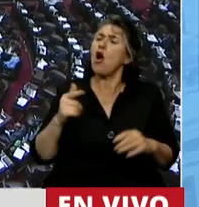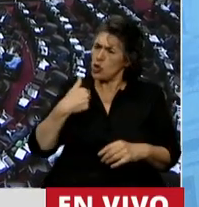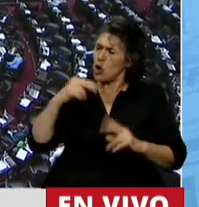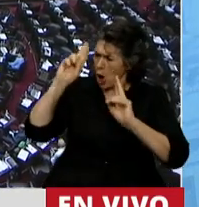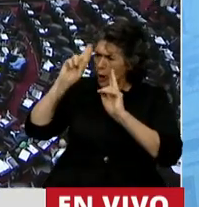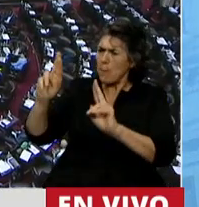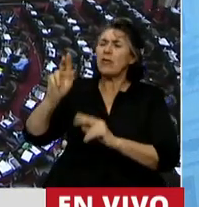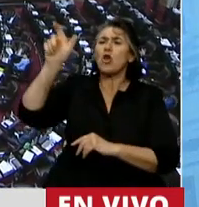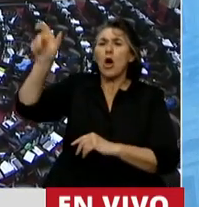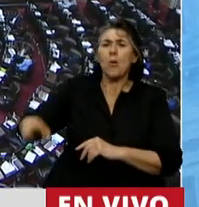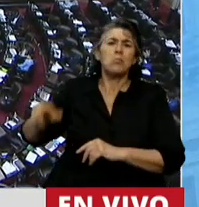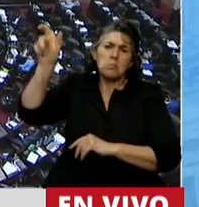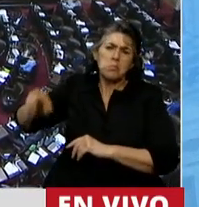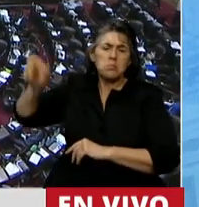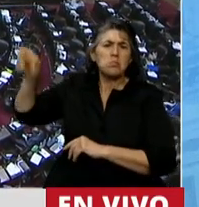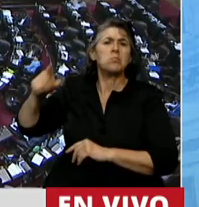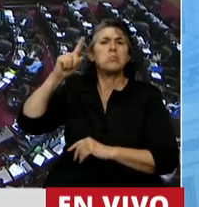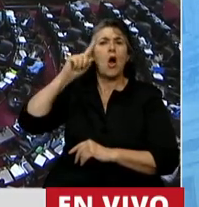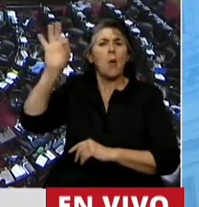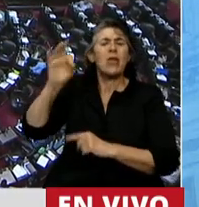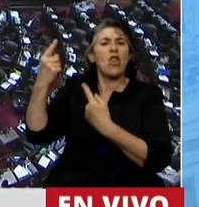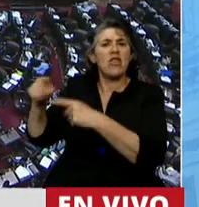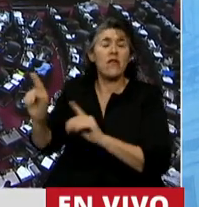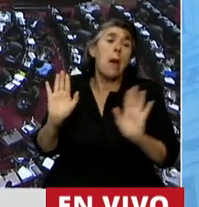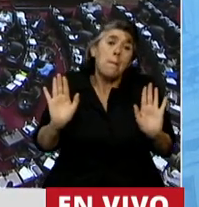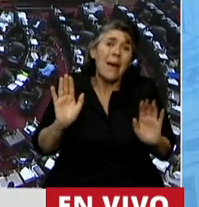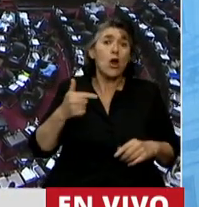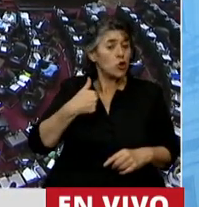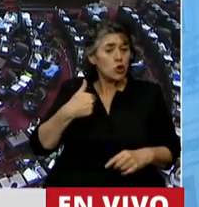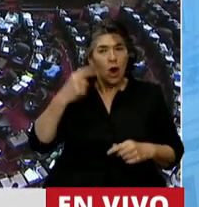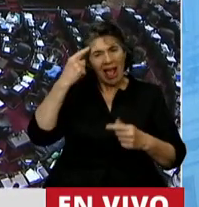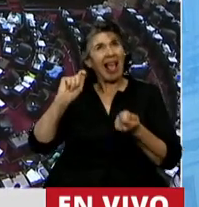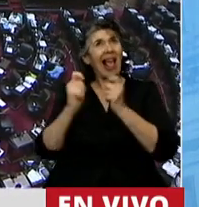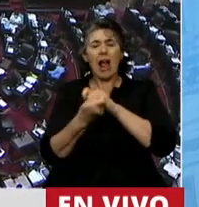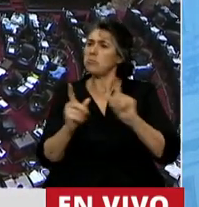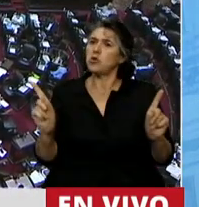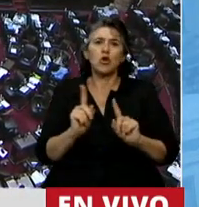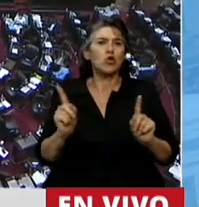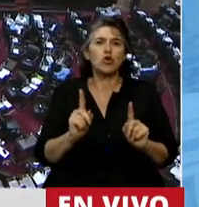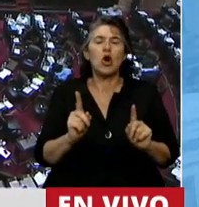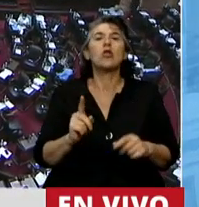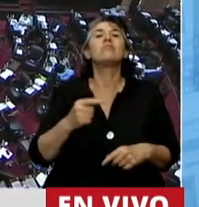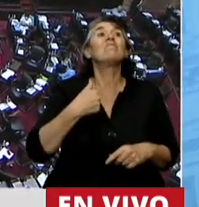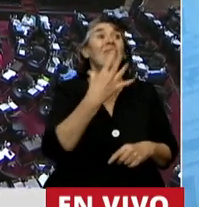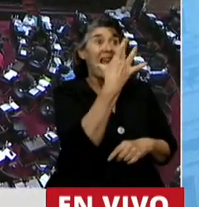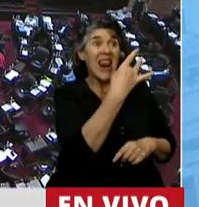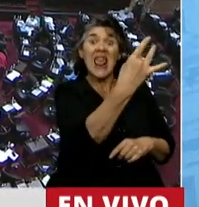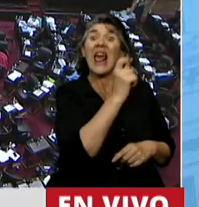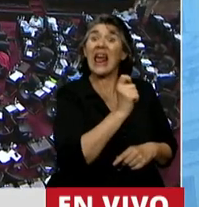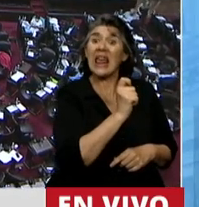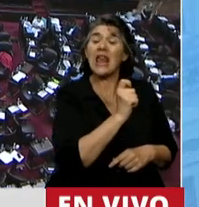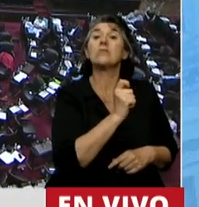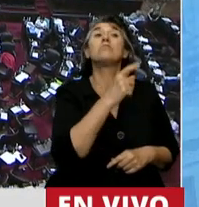distinto, pero no me cambia mi forma de pensar, de creer y de representar a quienes realmente